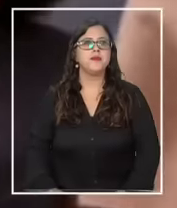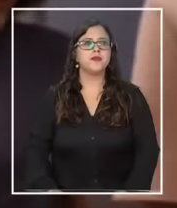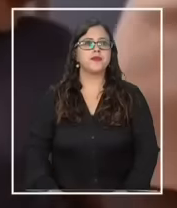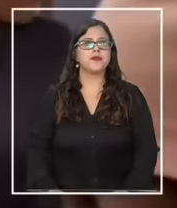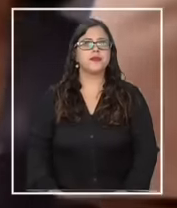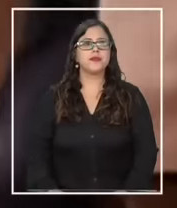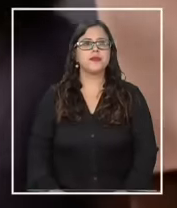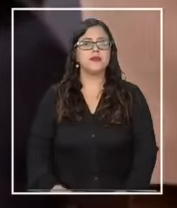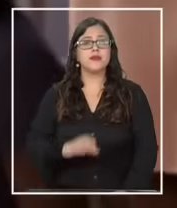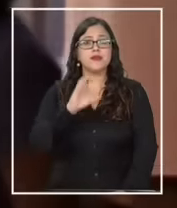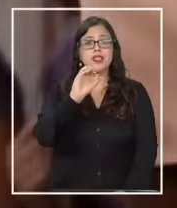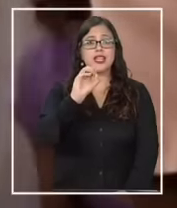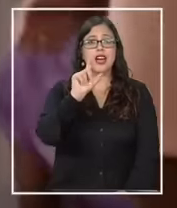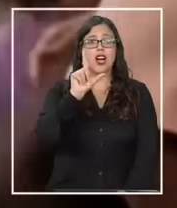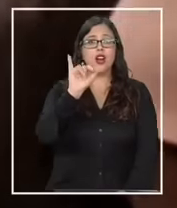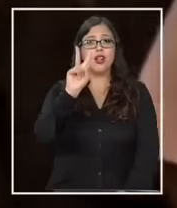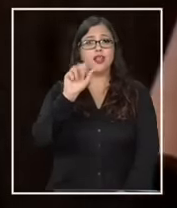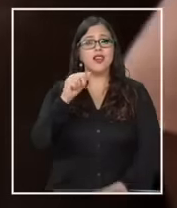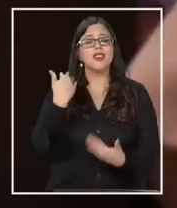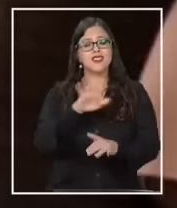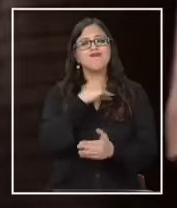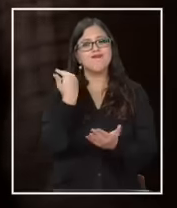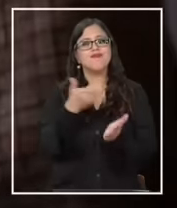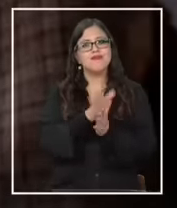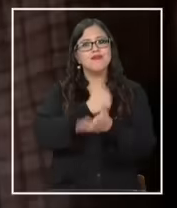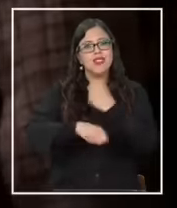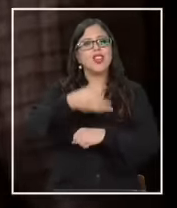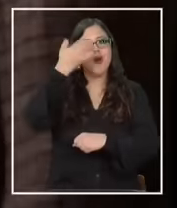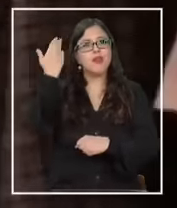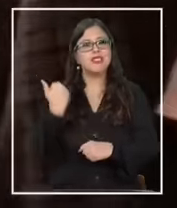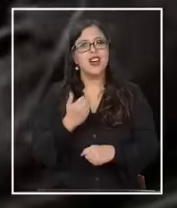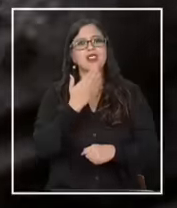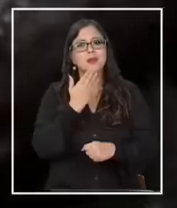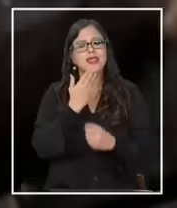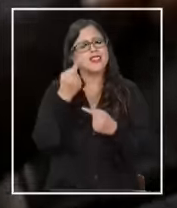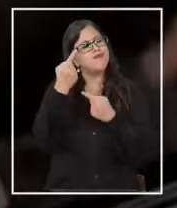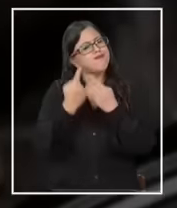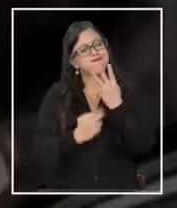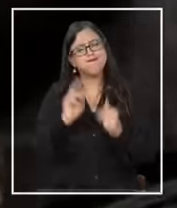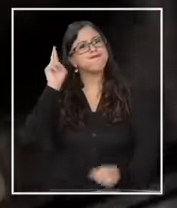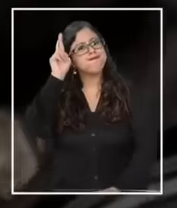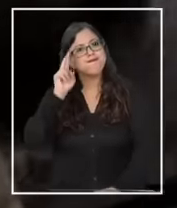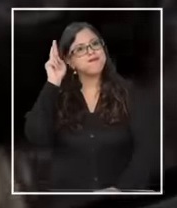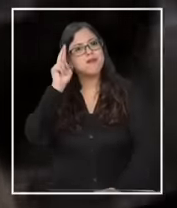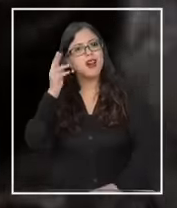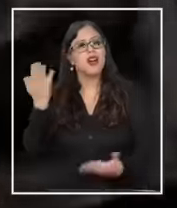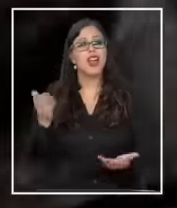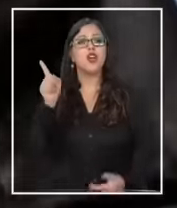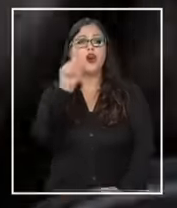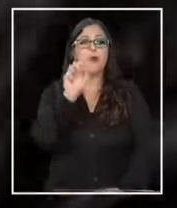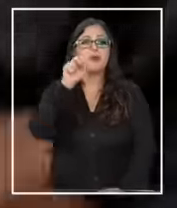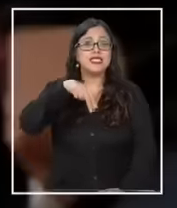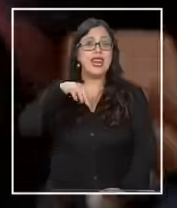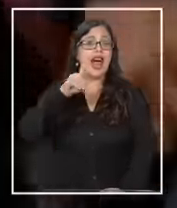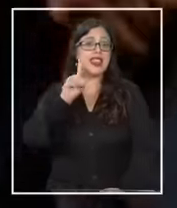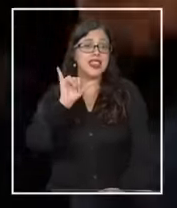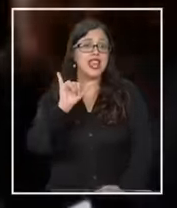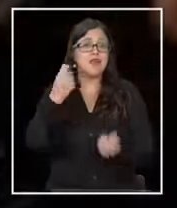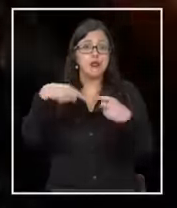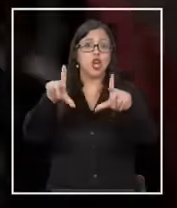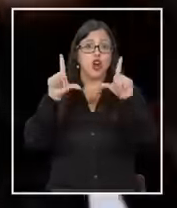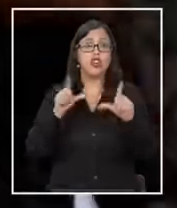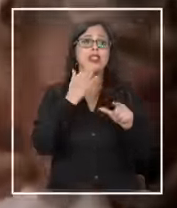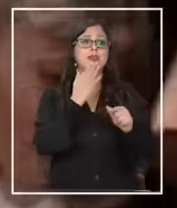una Olivia Newton-John fallecida el año pasado entre innumerables recuerdos de su paso como Sandy Olson y un